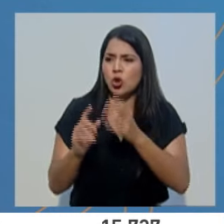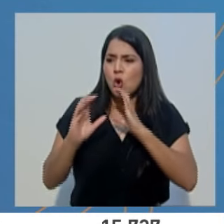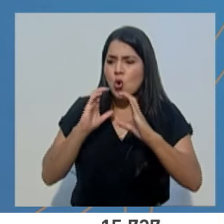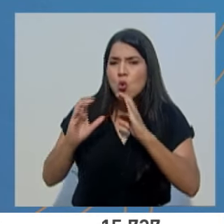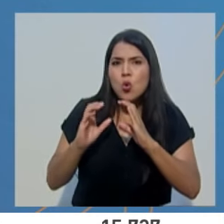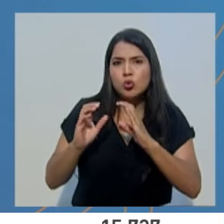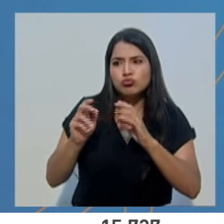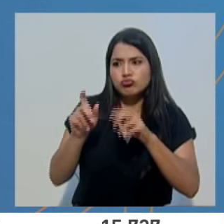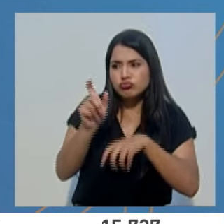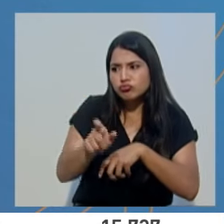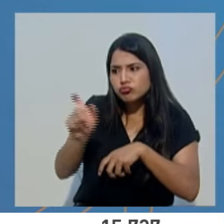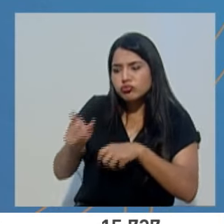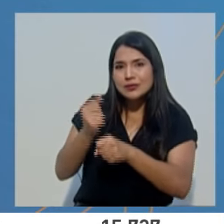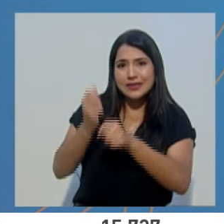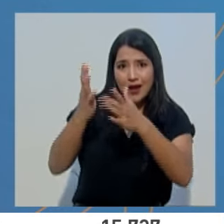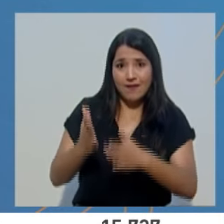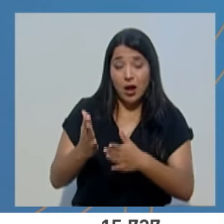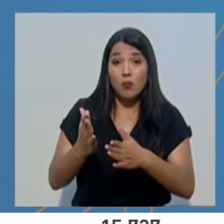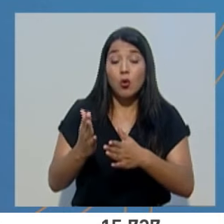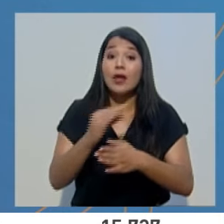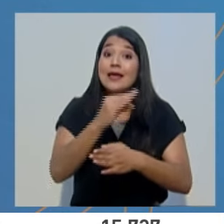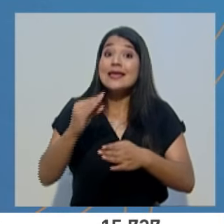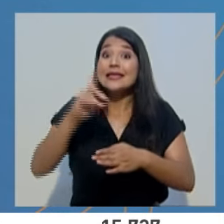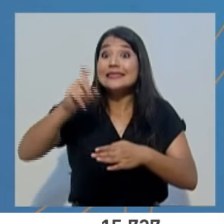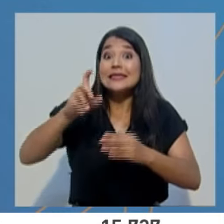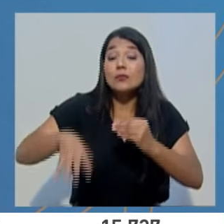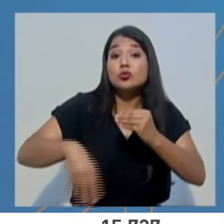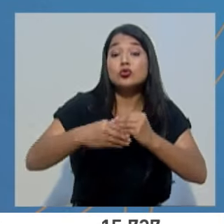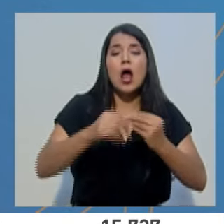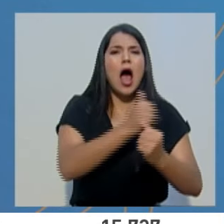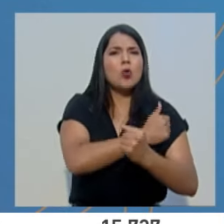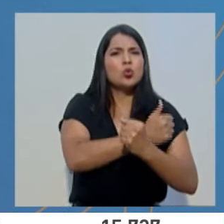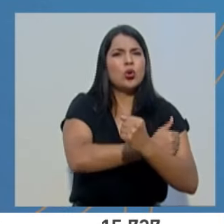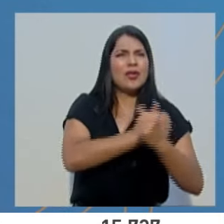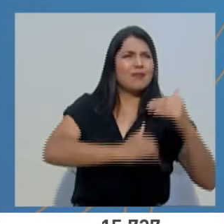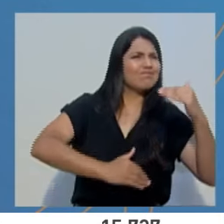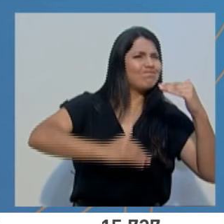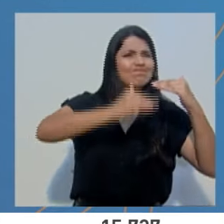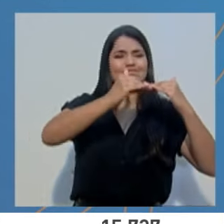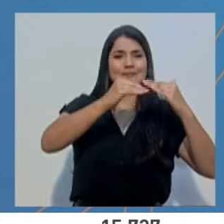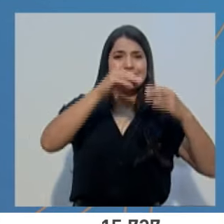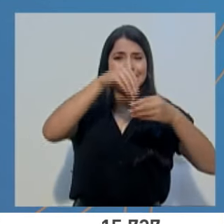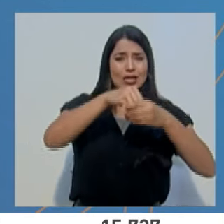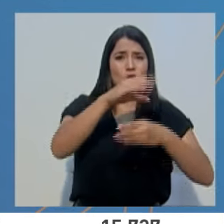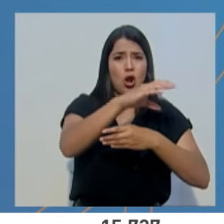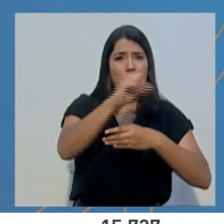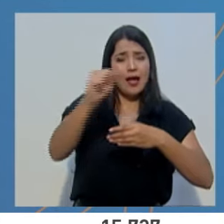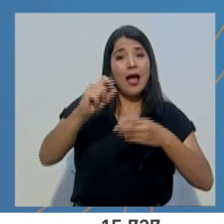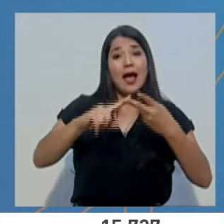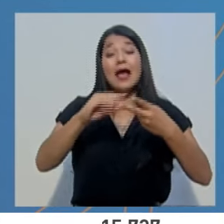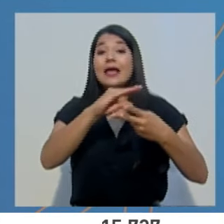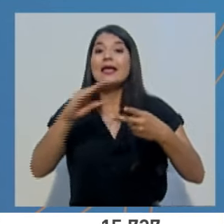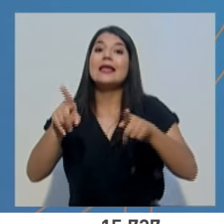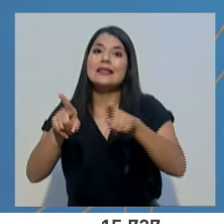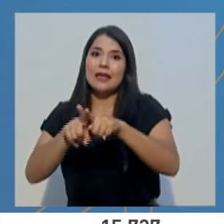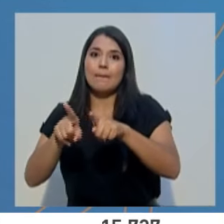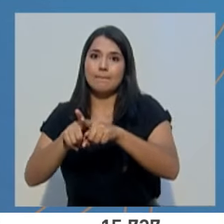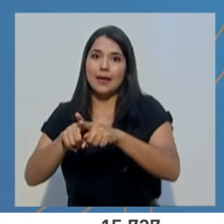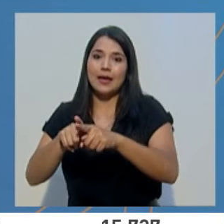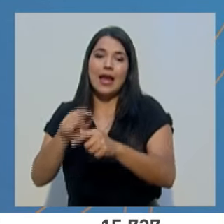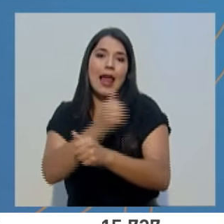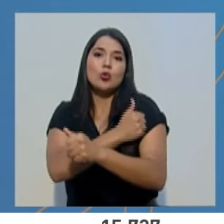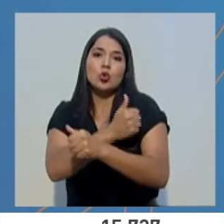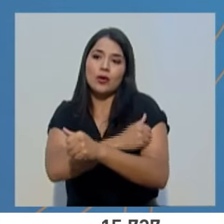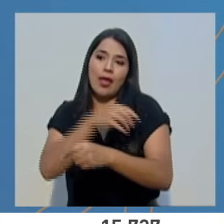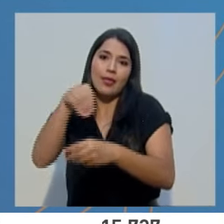Involucra desde las máximas autoridades de nuestra institución hasta el nivel local, quienes son los que al fin y al cabo ejecutan